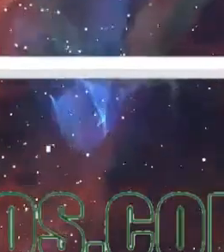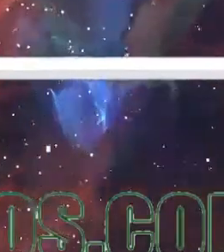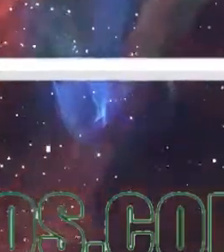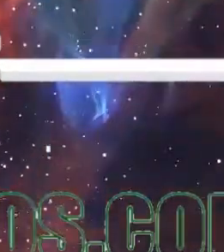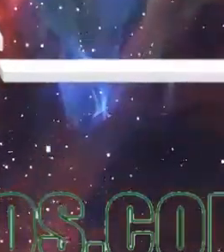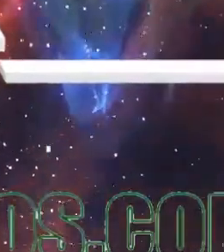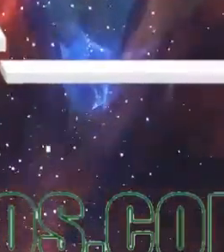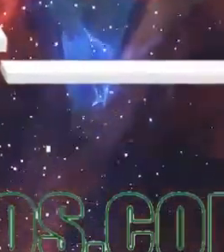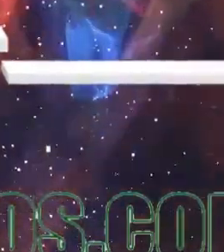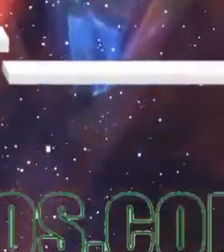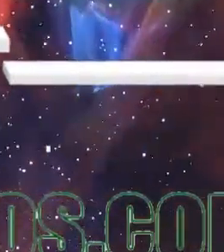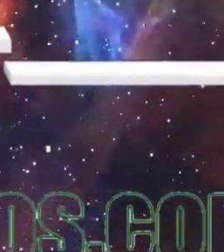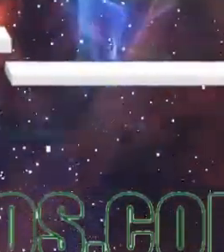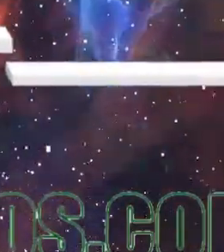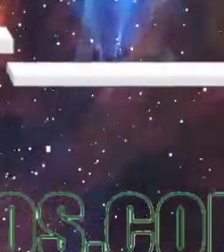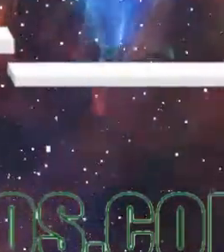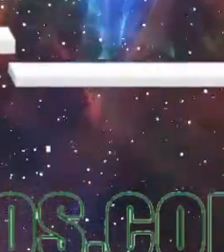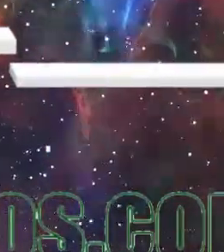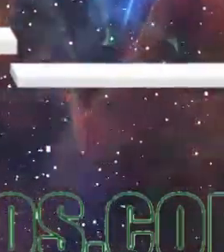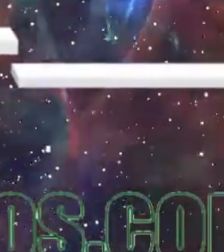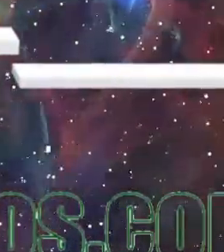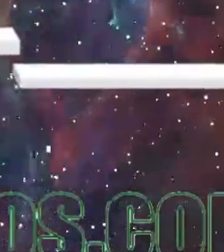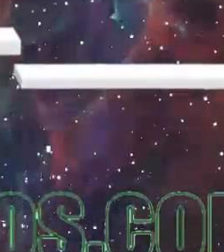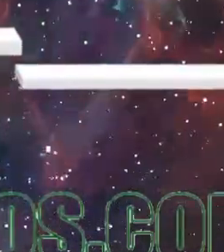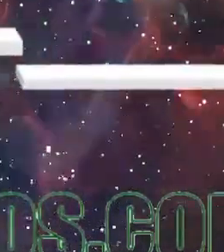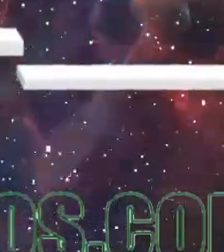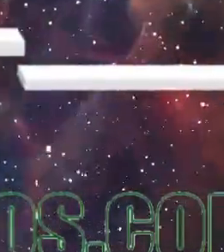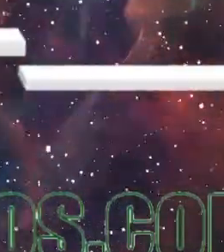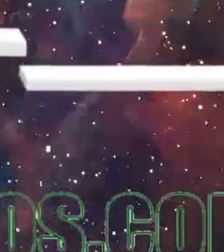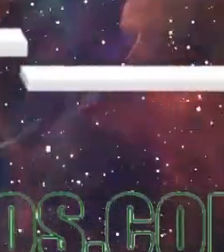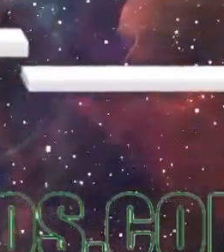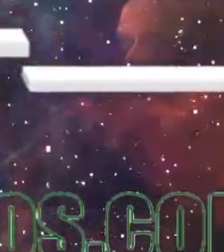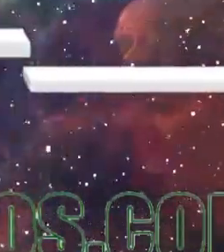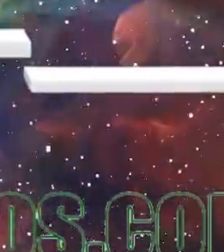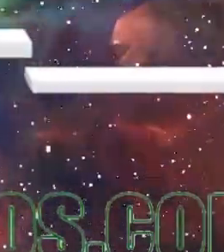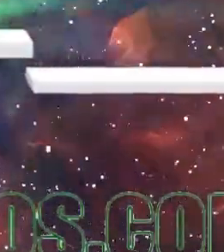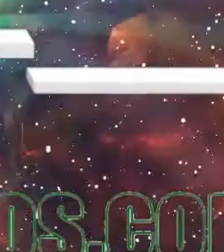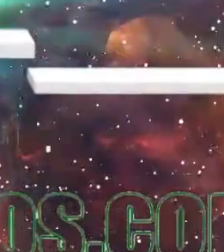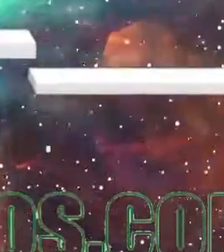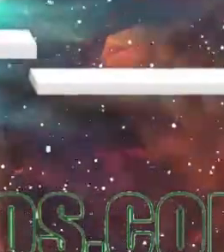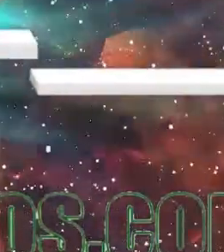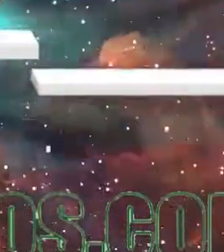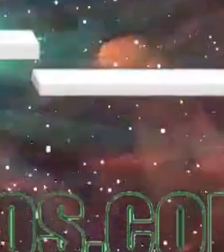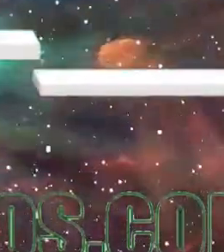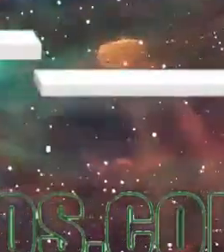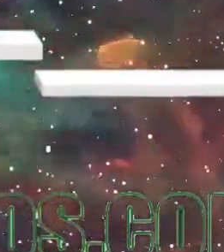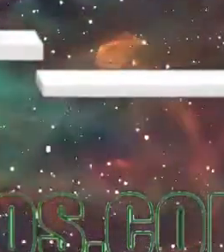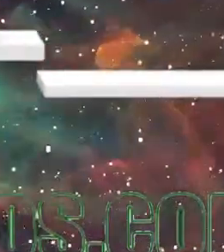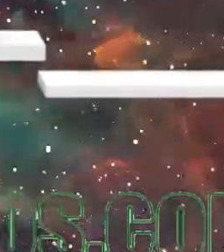¿Qué con